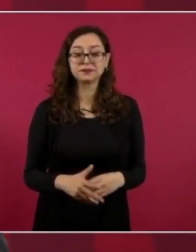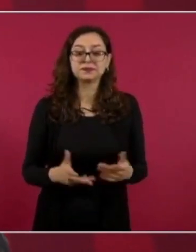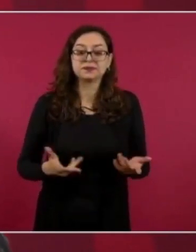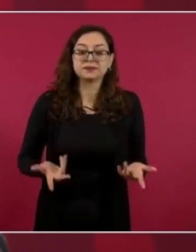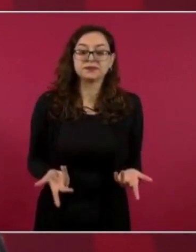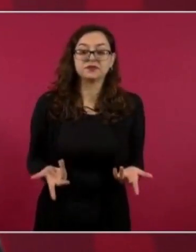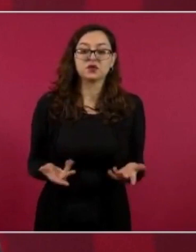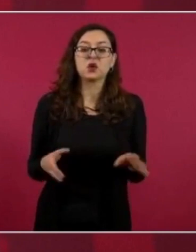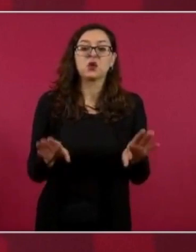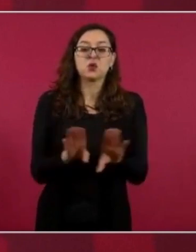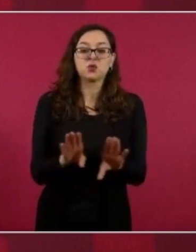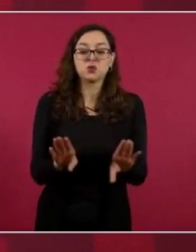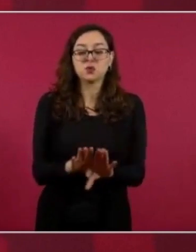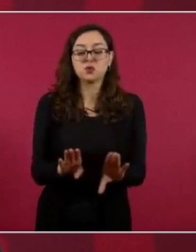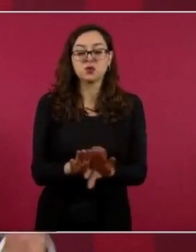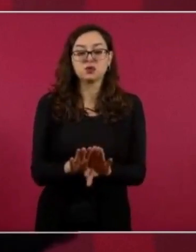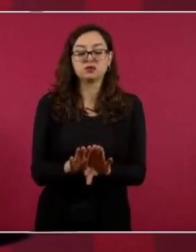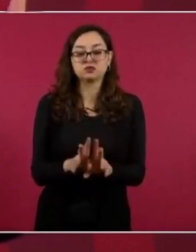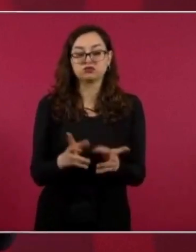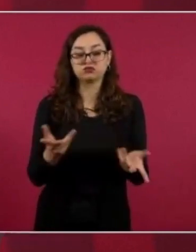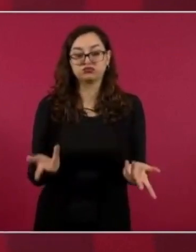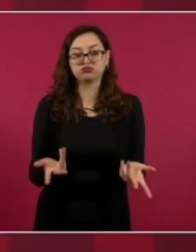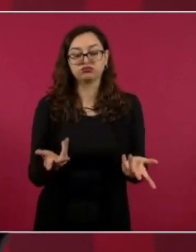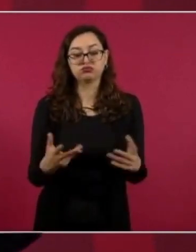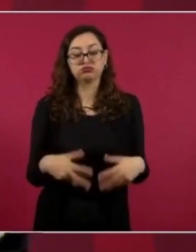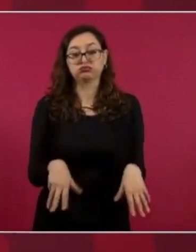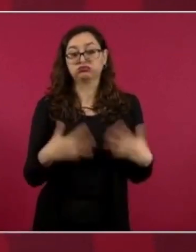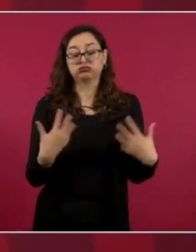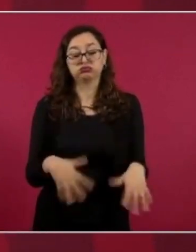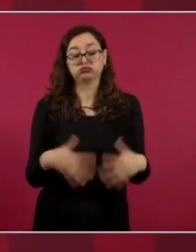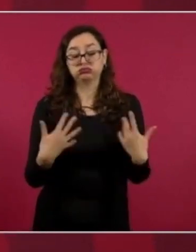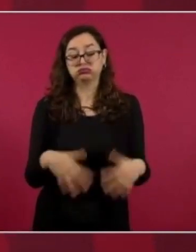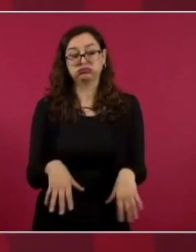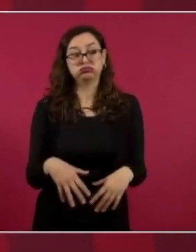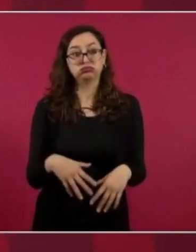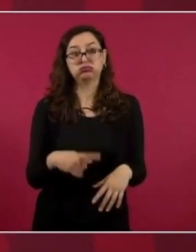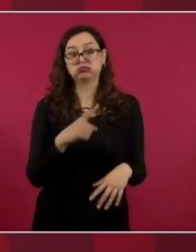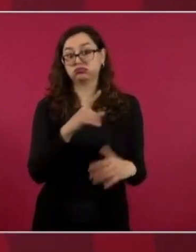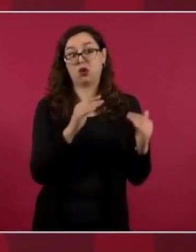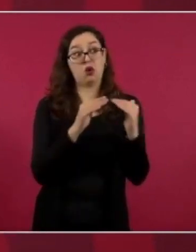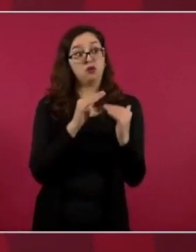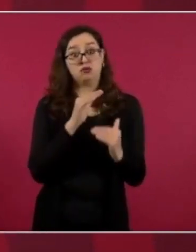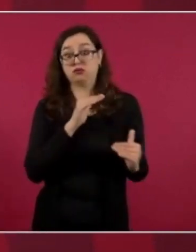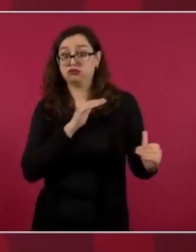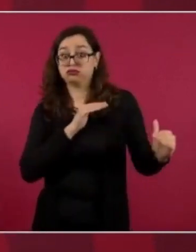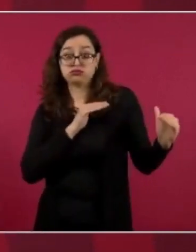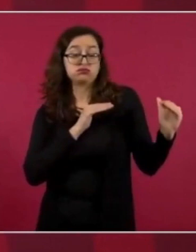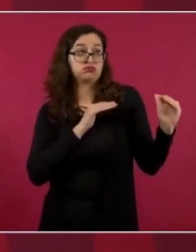fuentes de información más